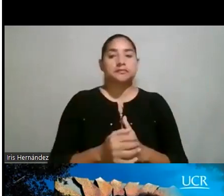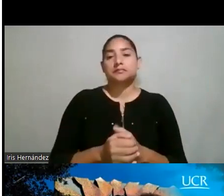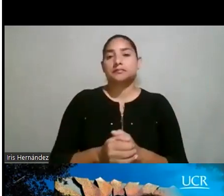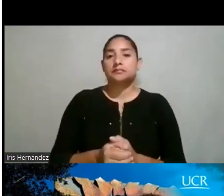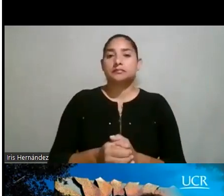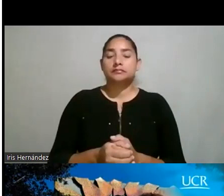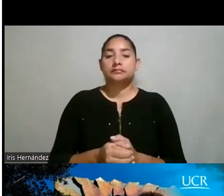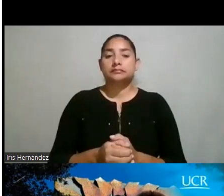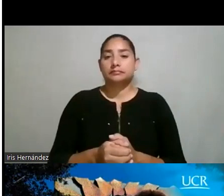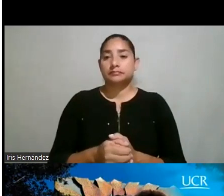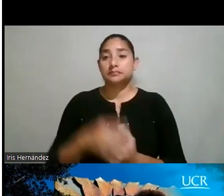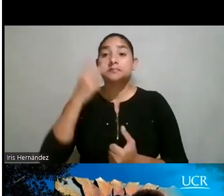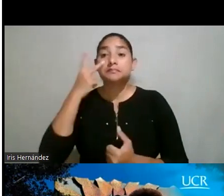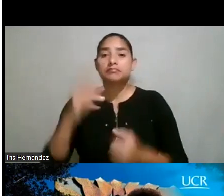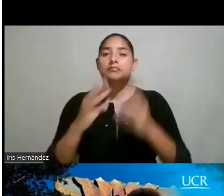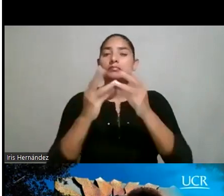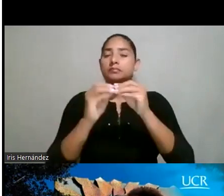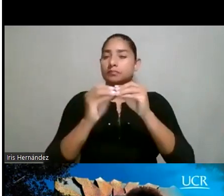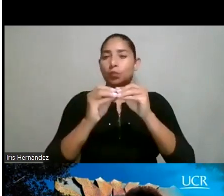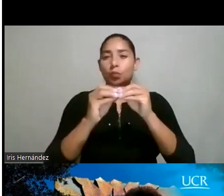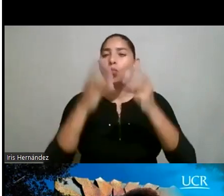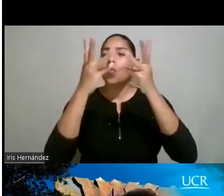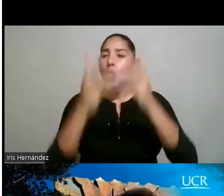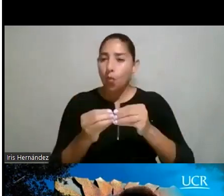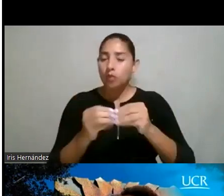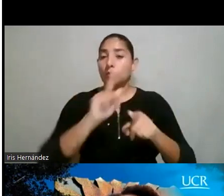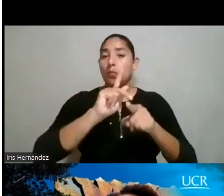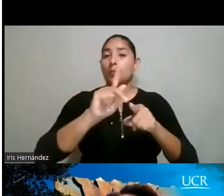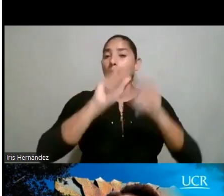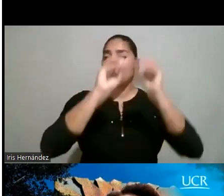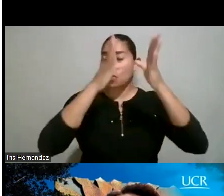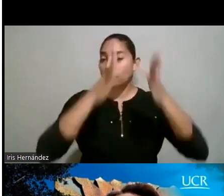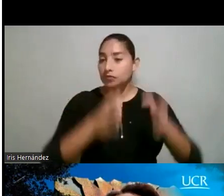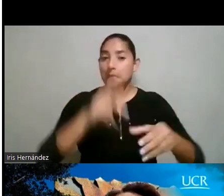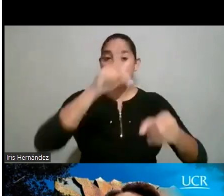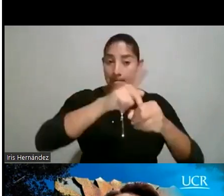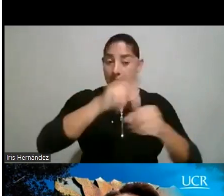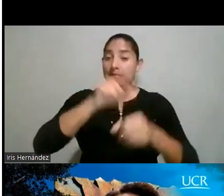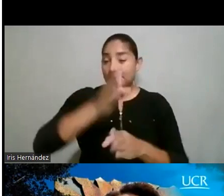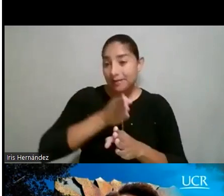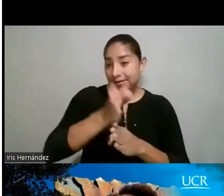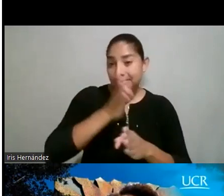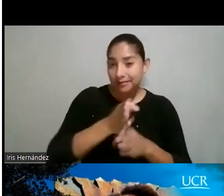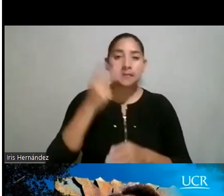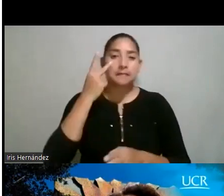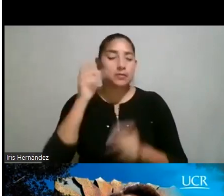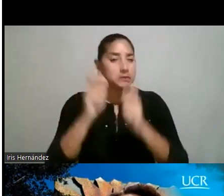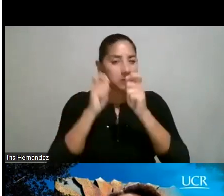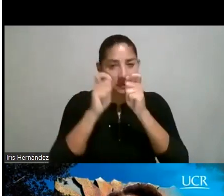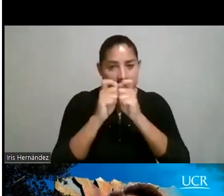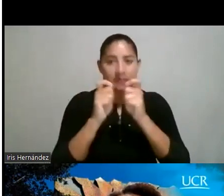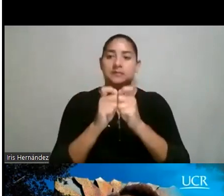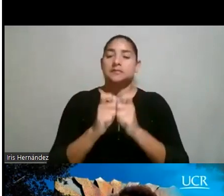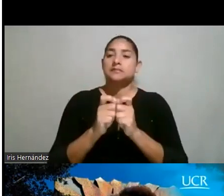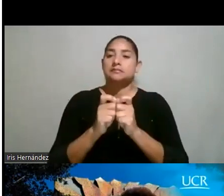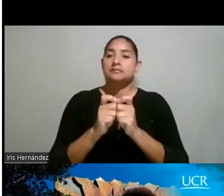Si nos vemos a números en cuanto a cantidad de profesoras que participan en estas carreras, estas, esta específicamente en las,